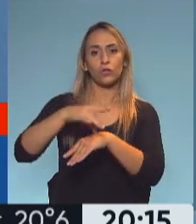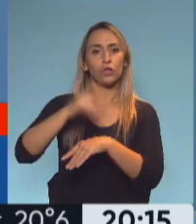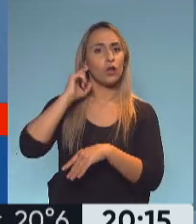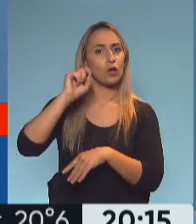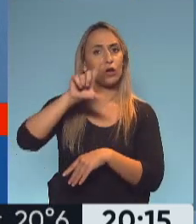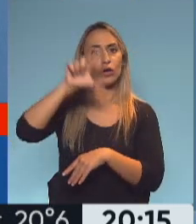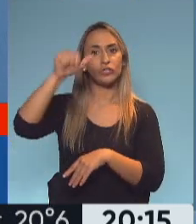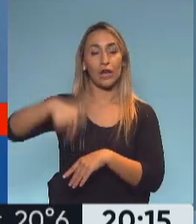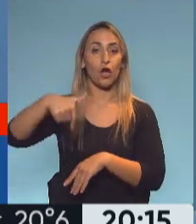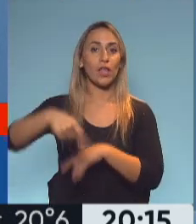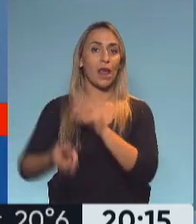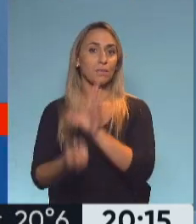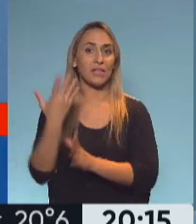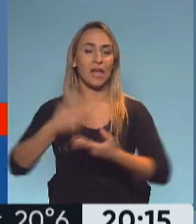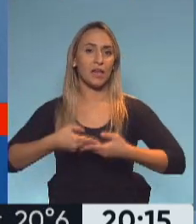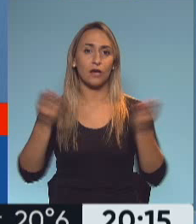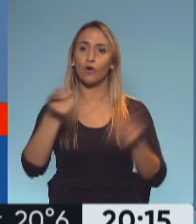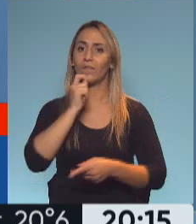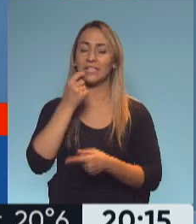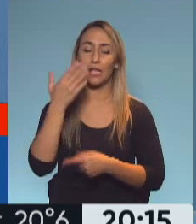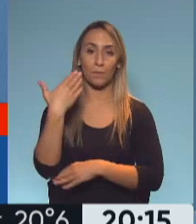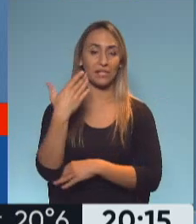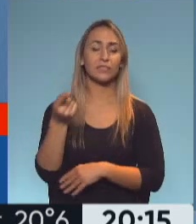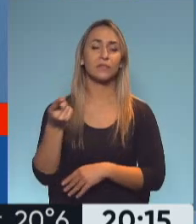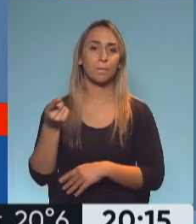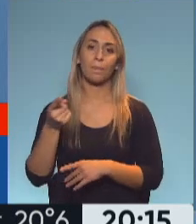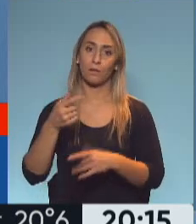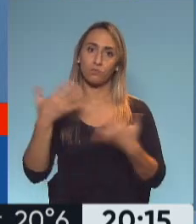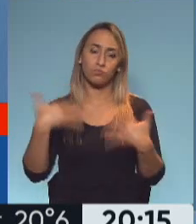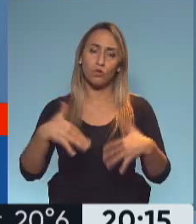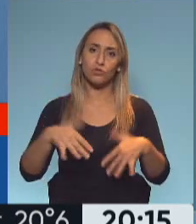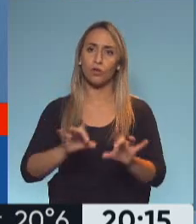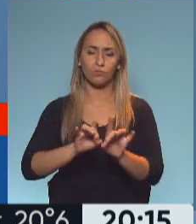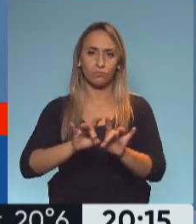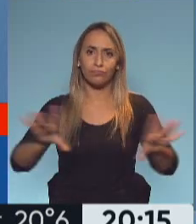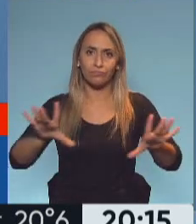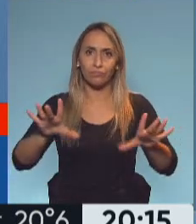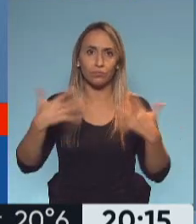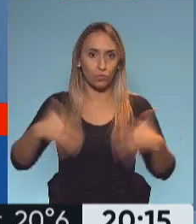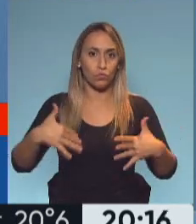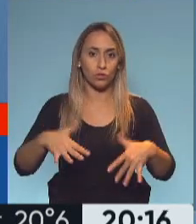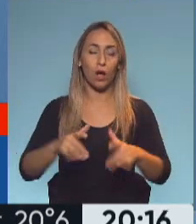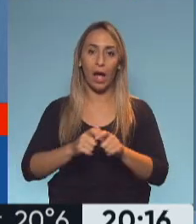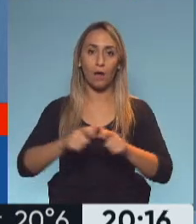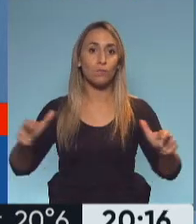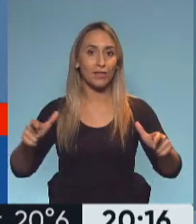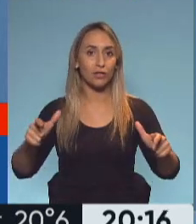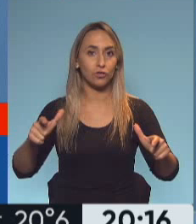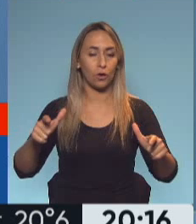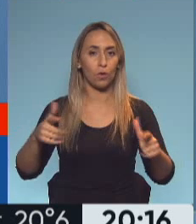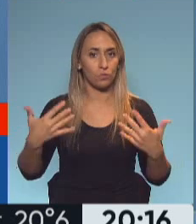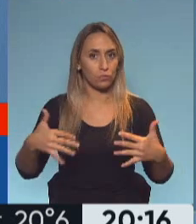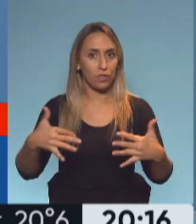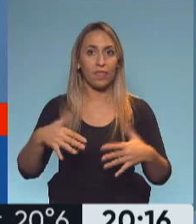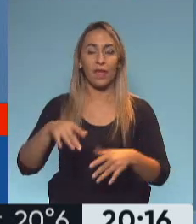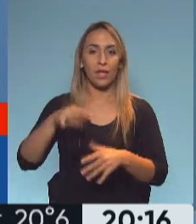conferencia de prensa de esta mañana, estamos con un aumento explosivo, lo dijo el ministro. Coincido, un aumento muy importante de los